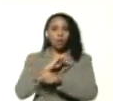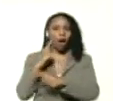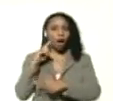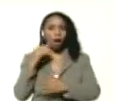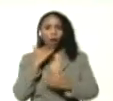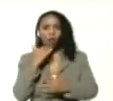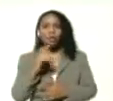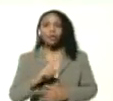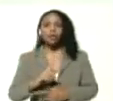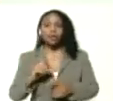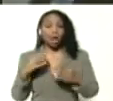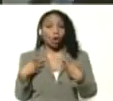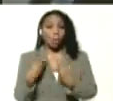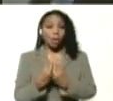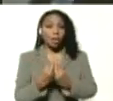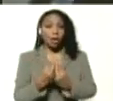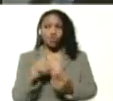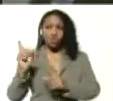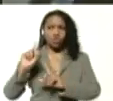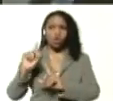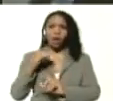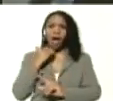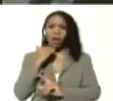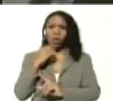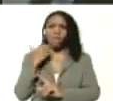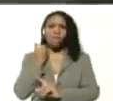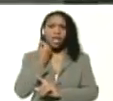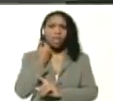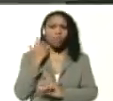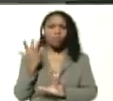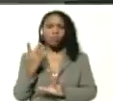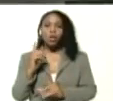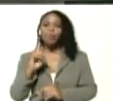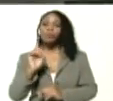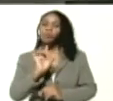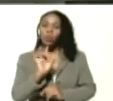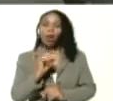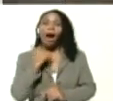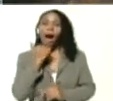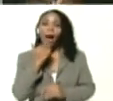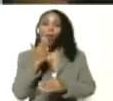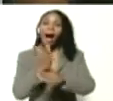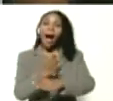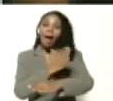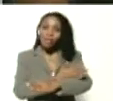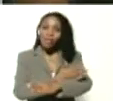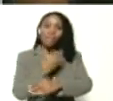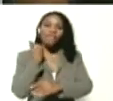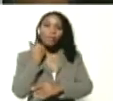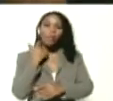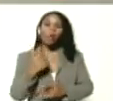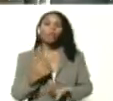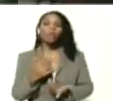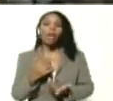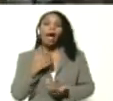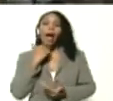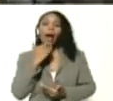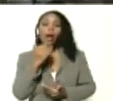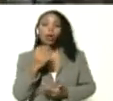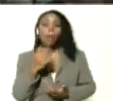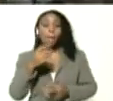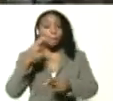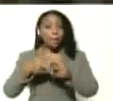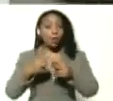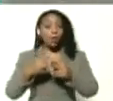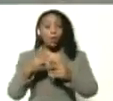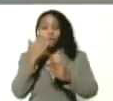acompañada. No vale. Algún tipo de enfermedad que implica algún tipo de riesgo